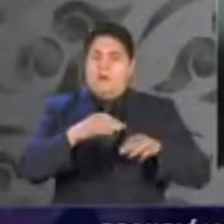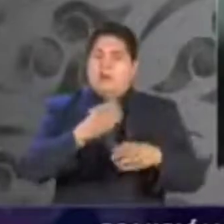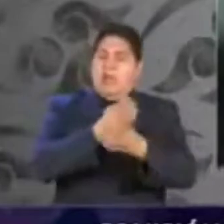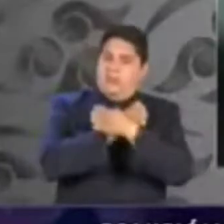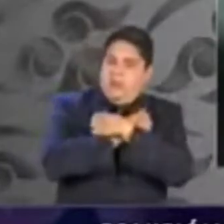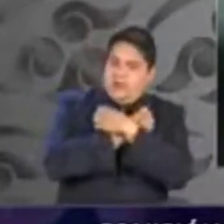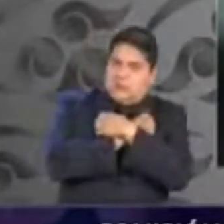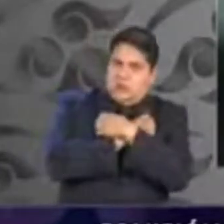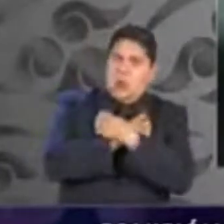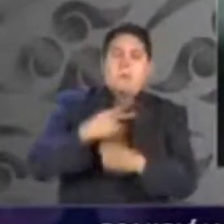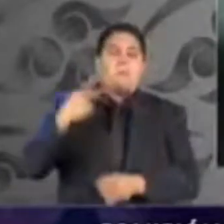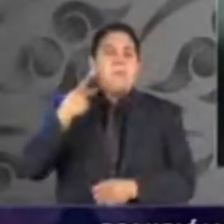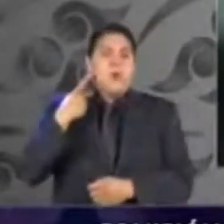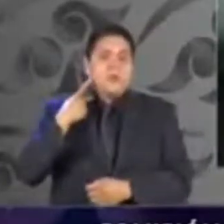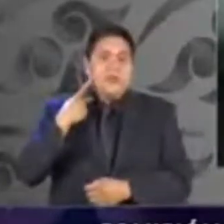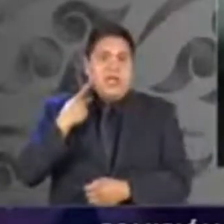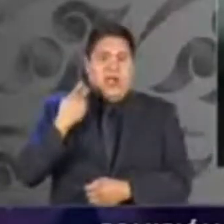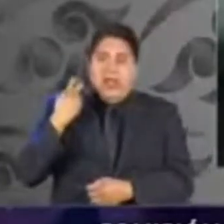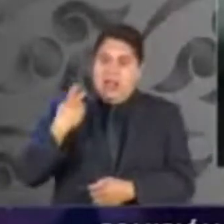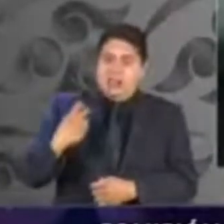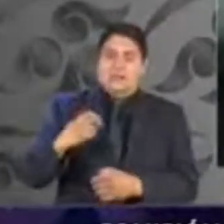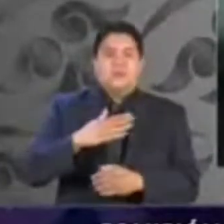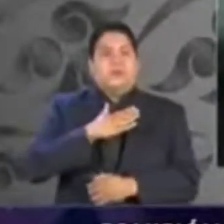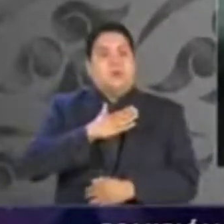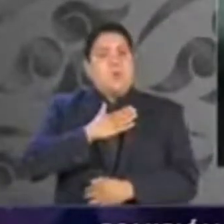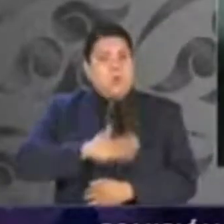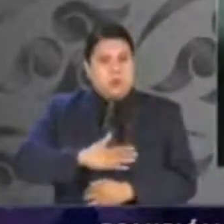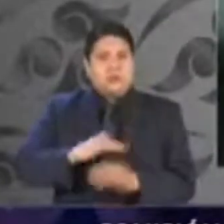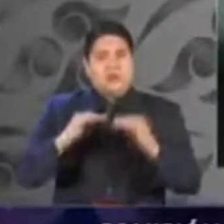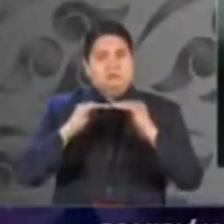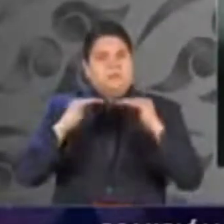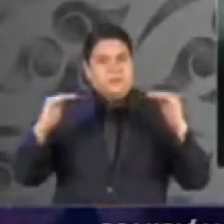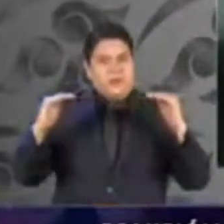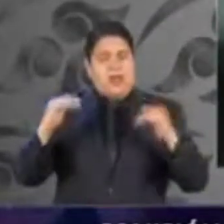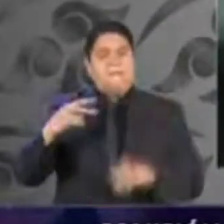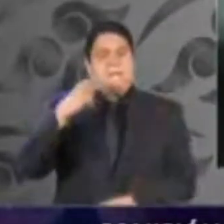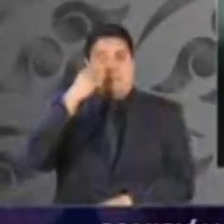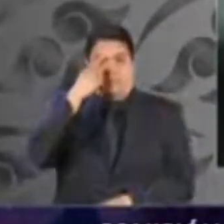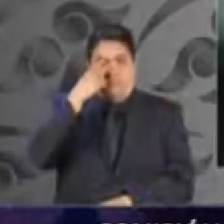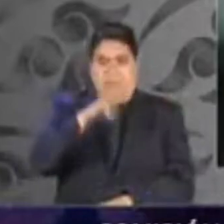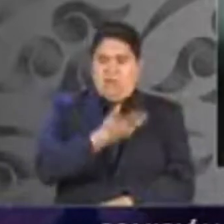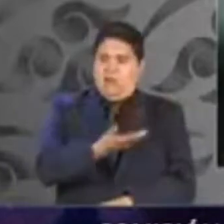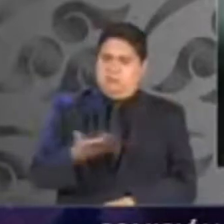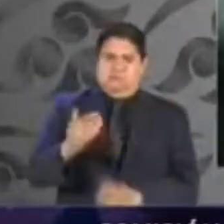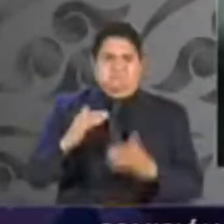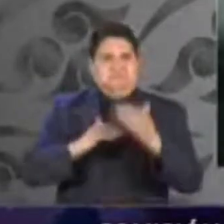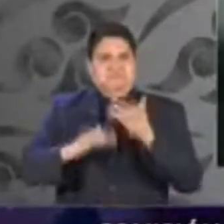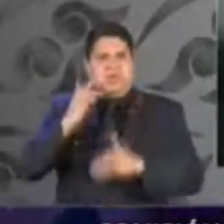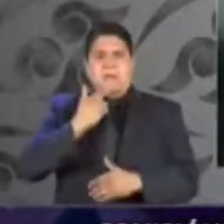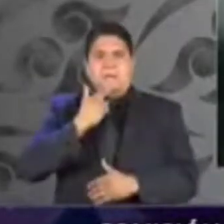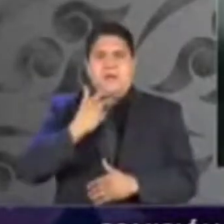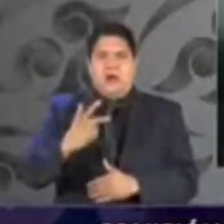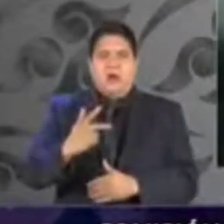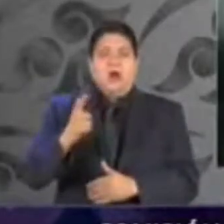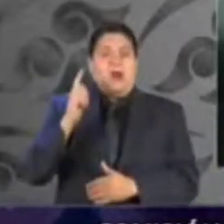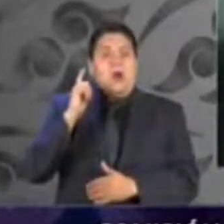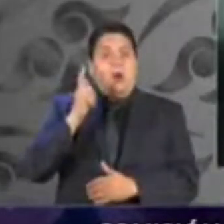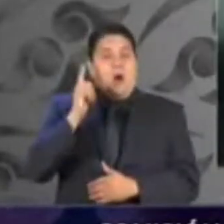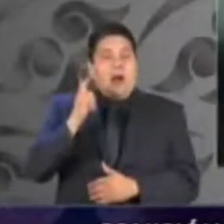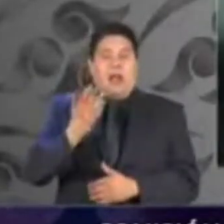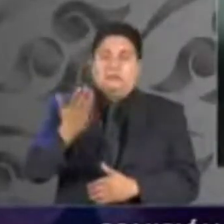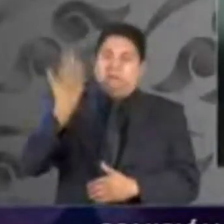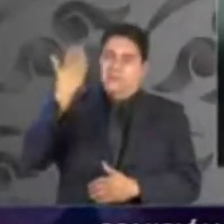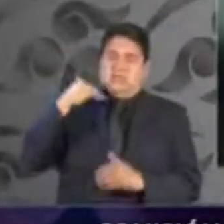saldar una deuda muy añeja. México sería mejor si la paridad total se hubiera conquistado